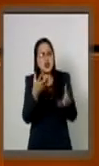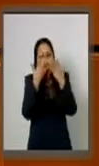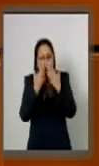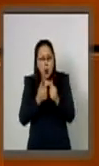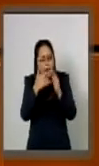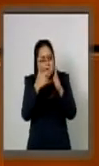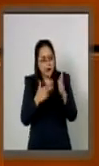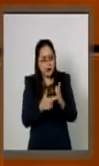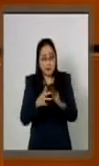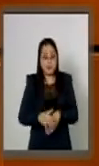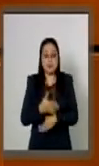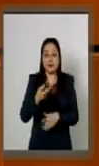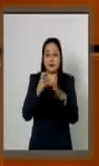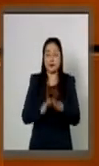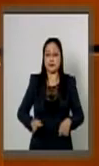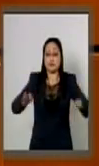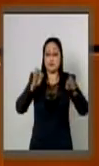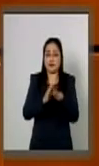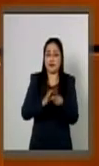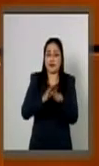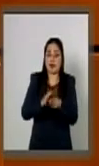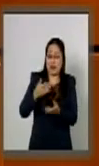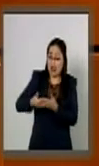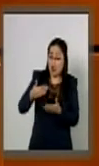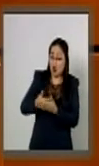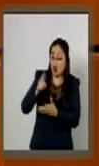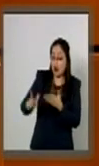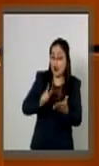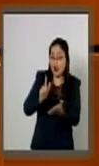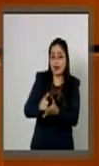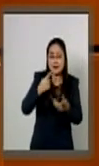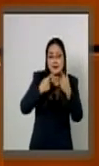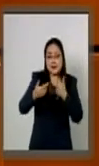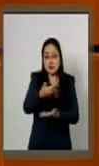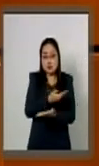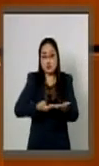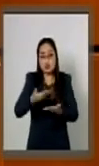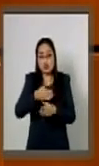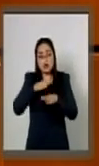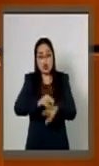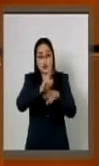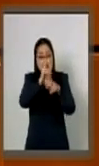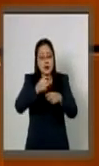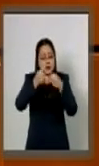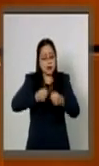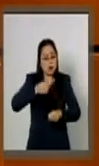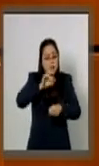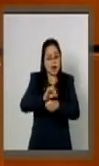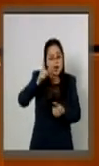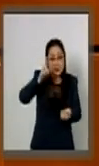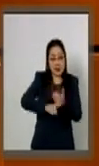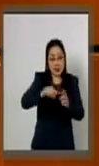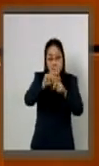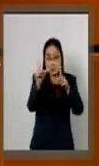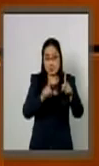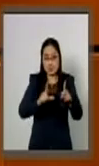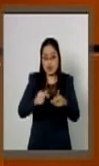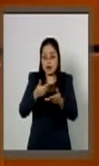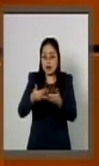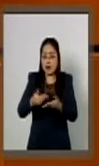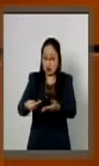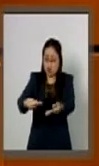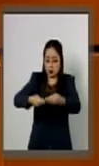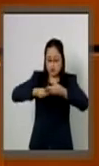importancia y trascendencia de la ley que hoy estamos discutiendo de seguridad interior, que hoy se somete a nuestra